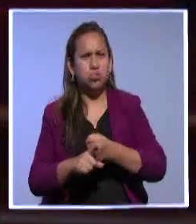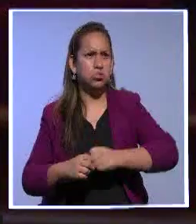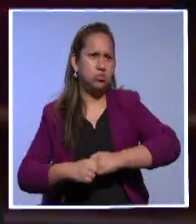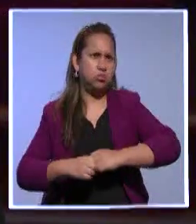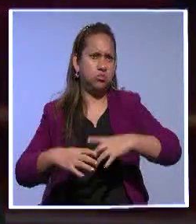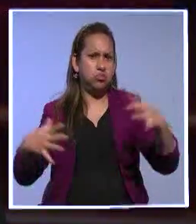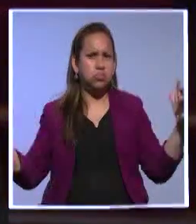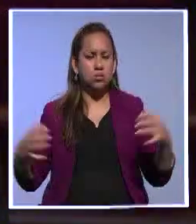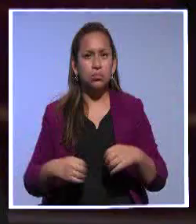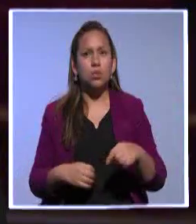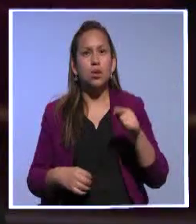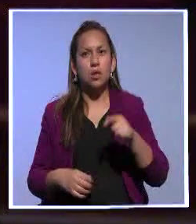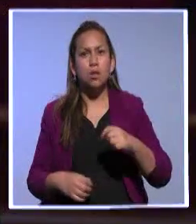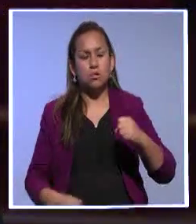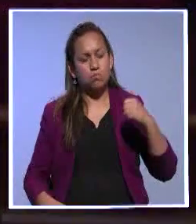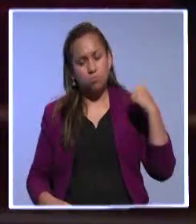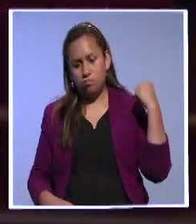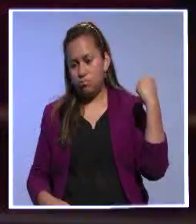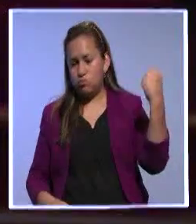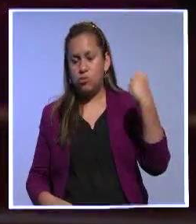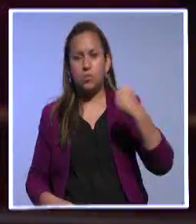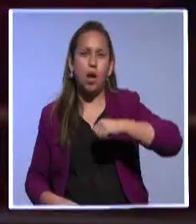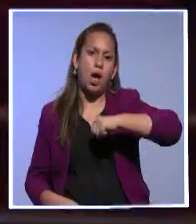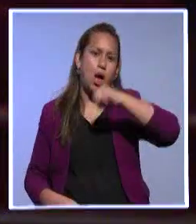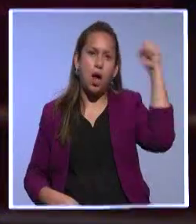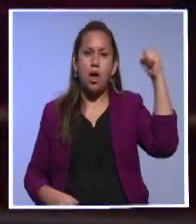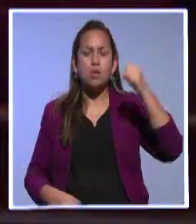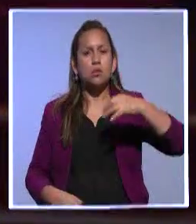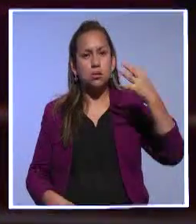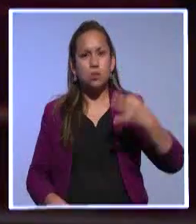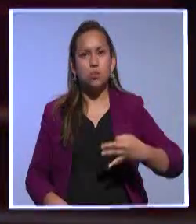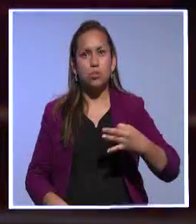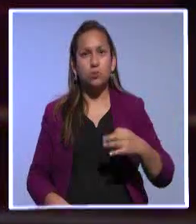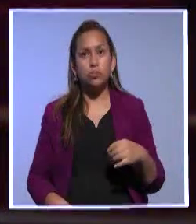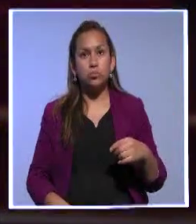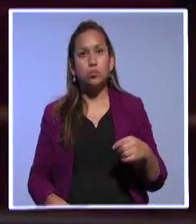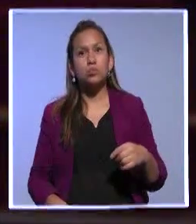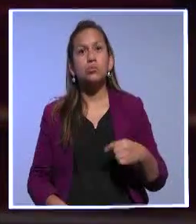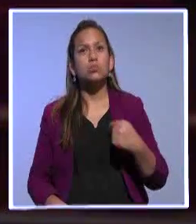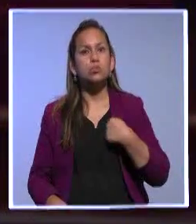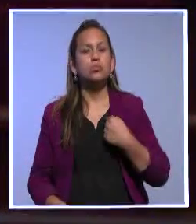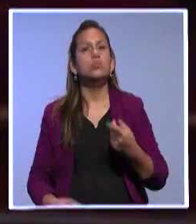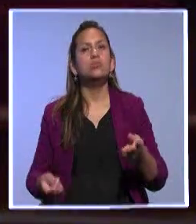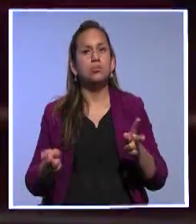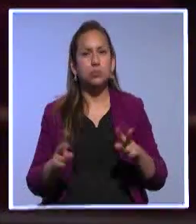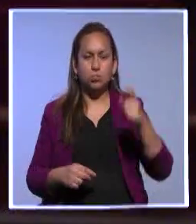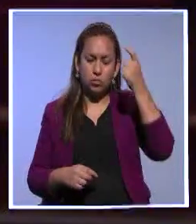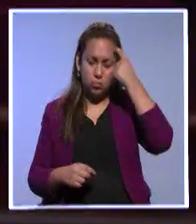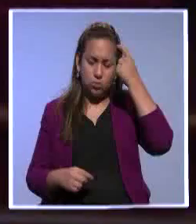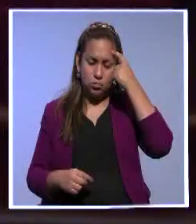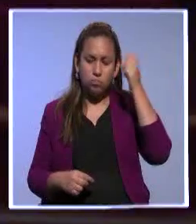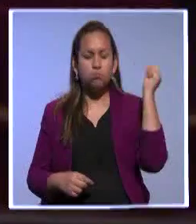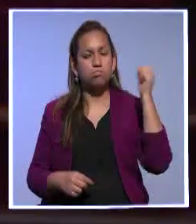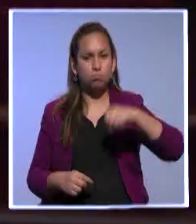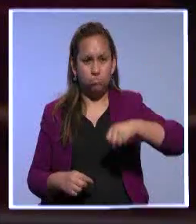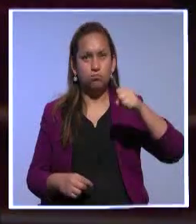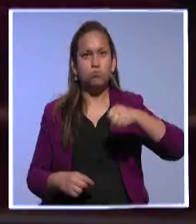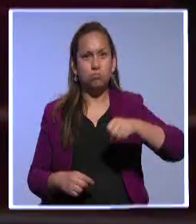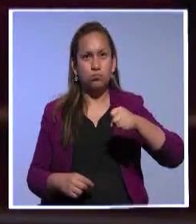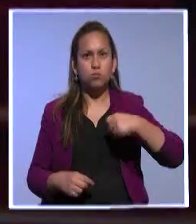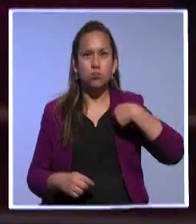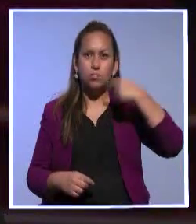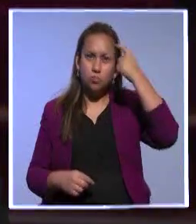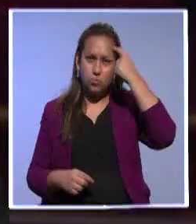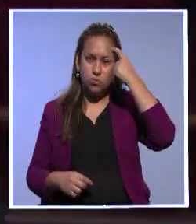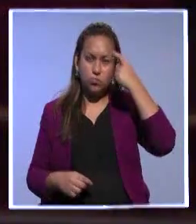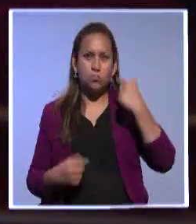nuestros triunfos electorales. Yo creo que sí, una mayoría como la que tuvimos será inédita en el país durante mucho tiempo, pero yo tengo